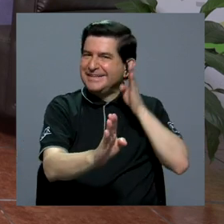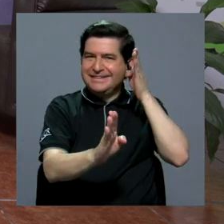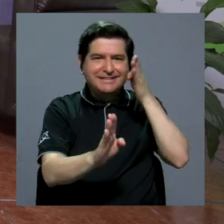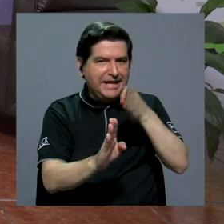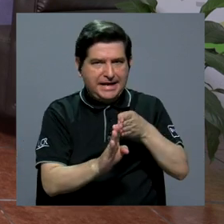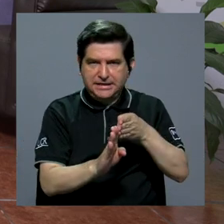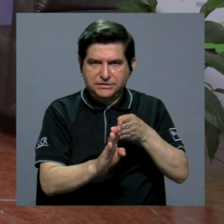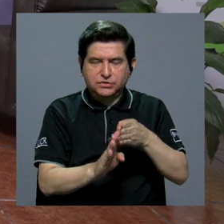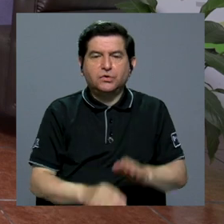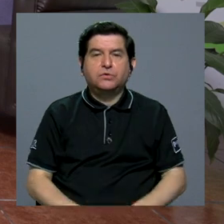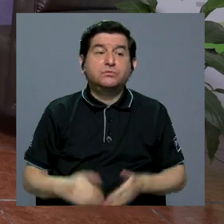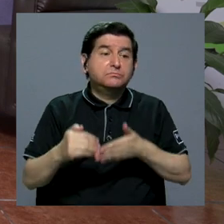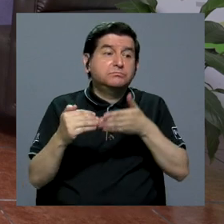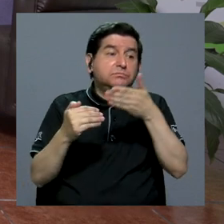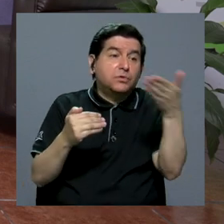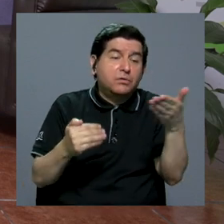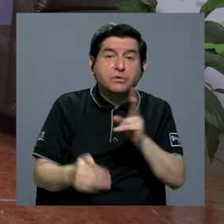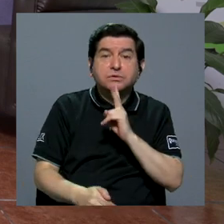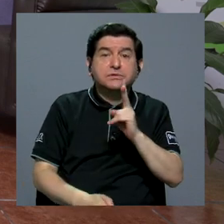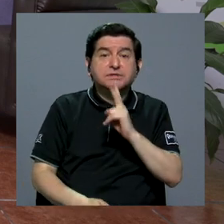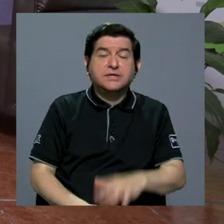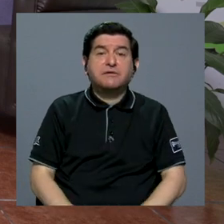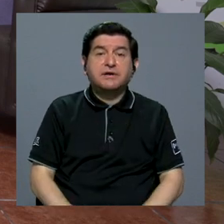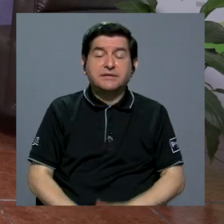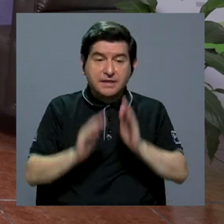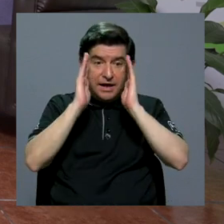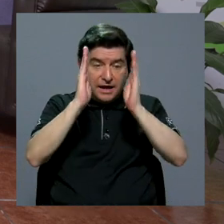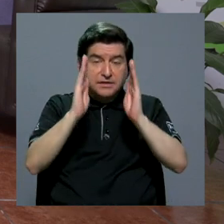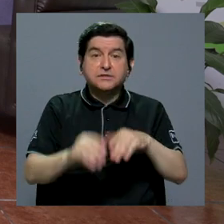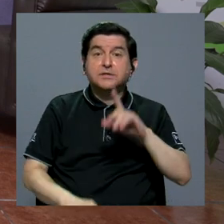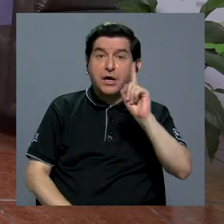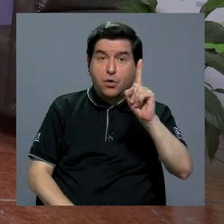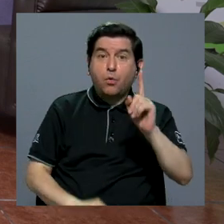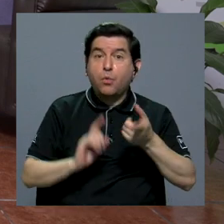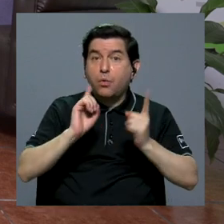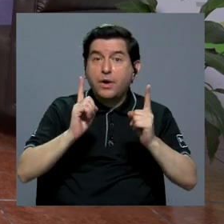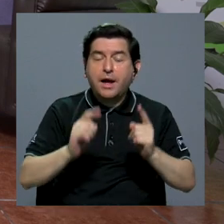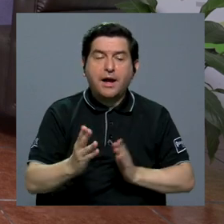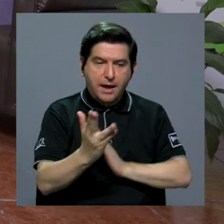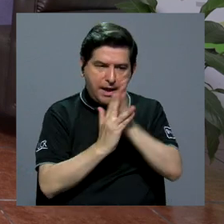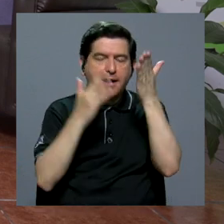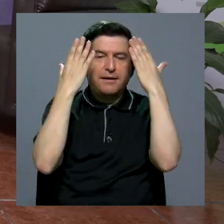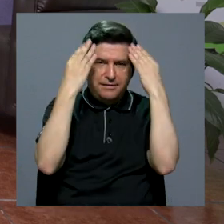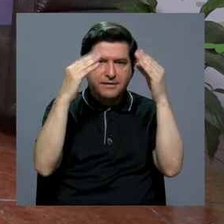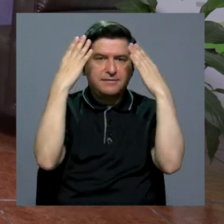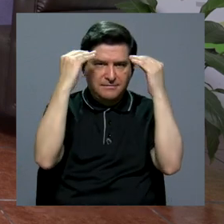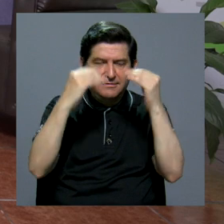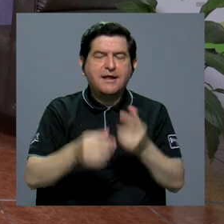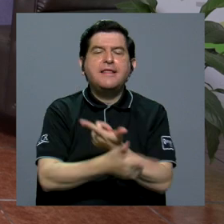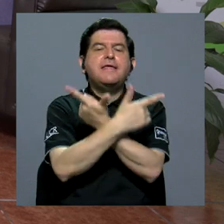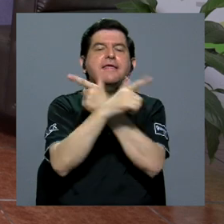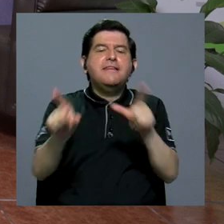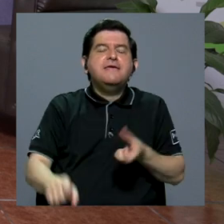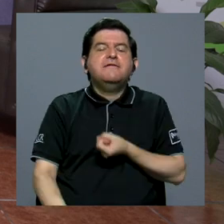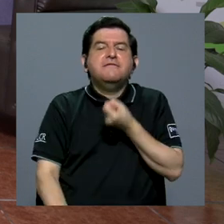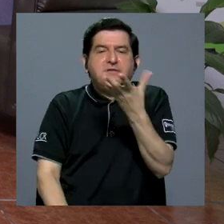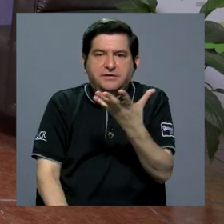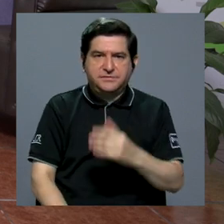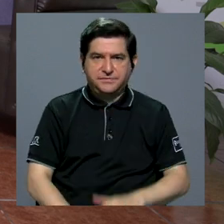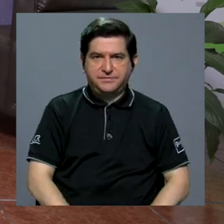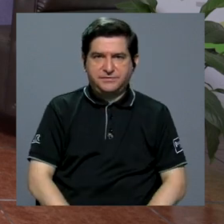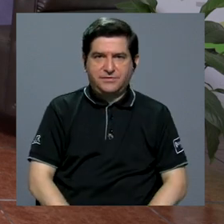con las cosas que realmente nos atañen y una de estas es precisamente el acceso a la información y la libertad de expresión.